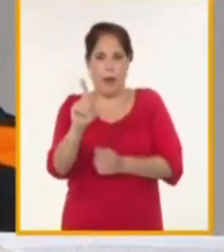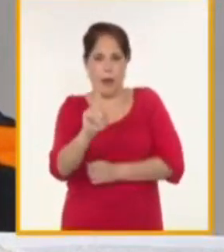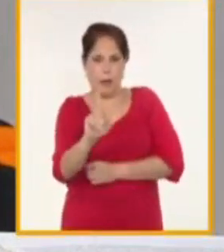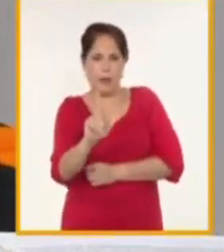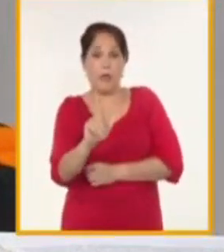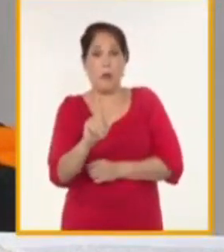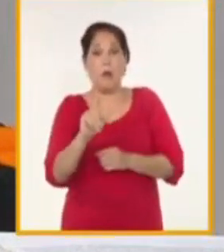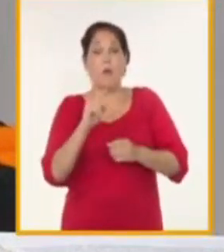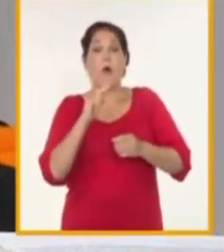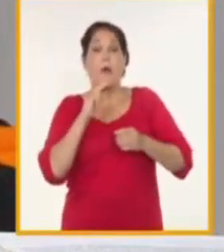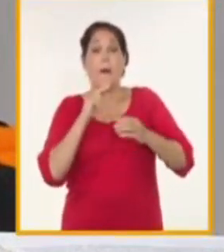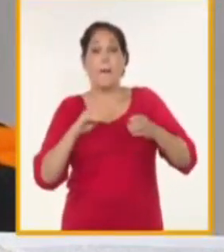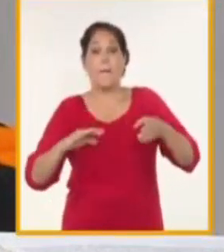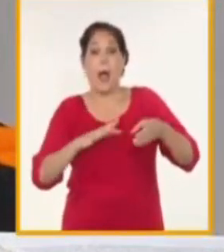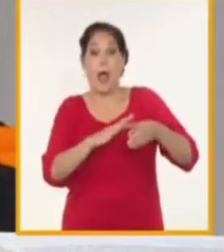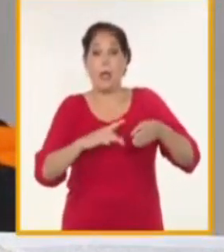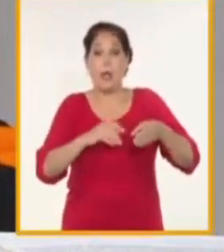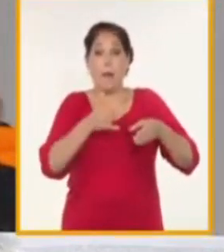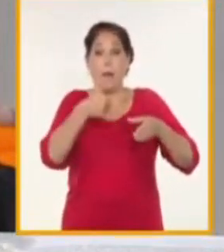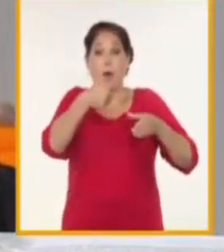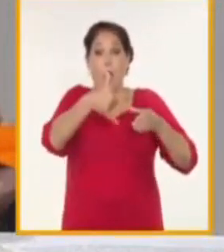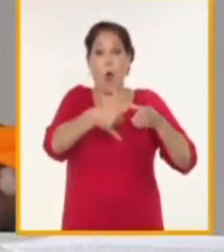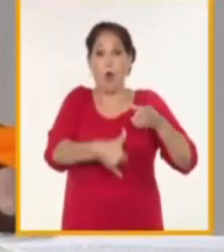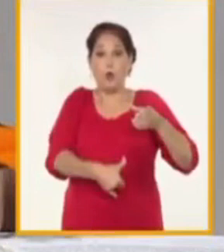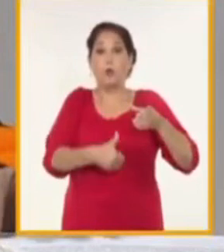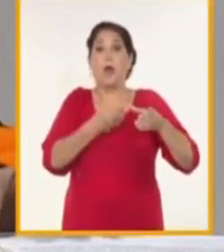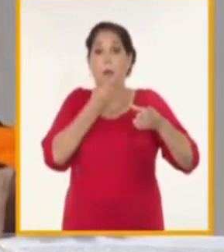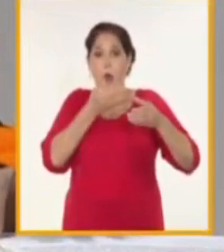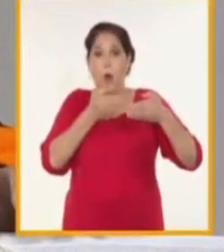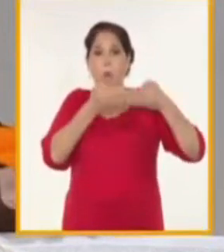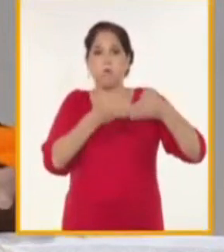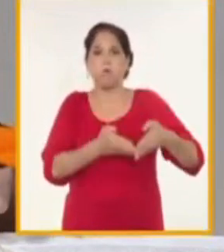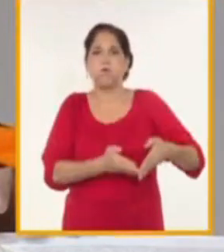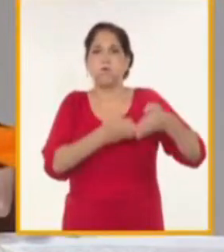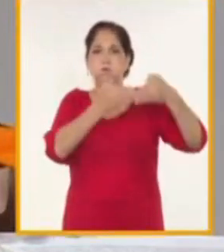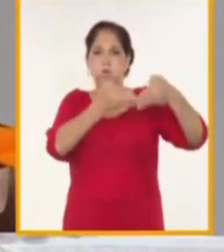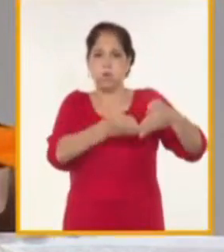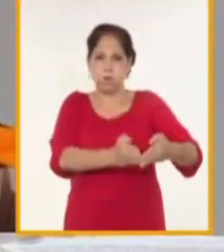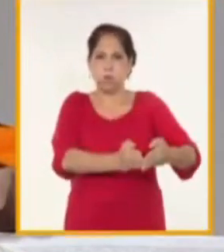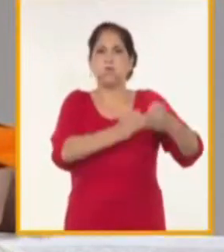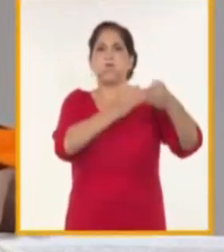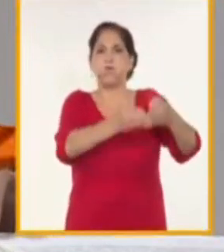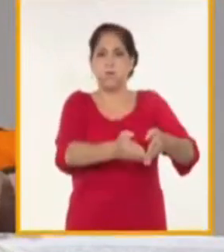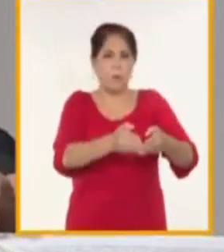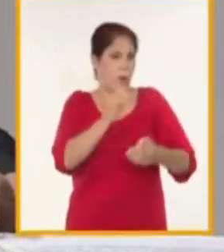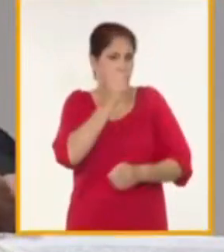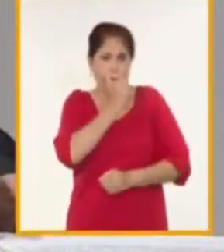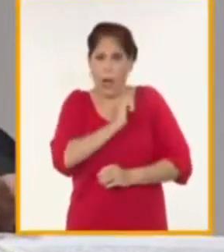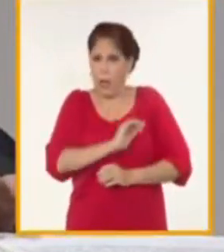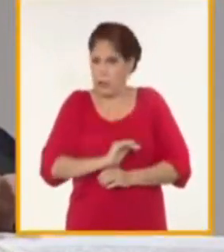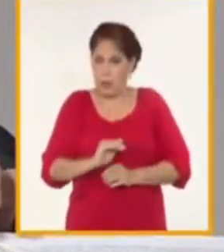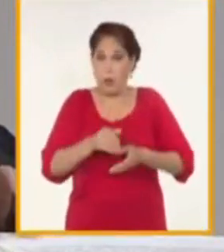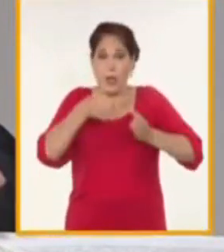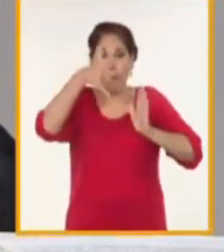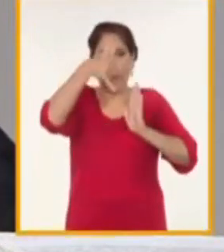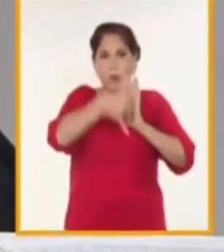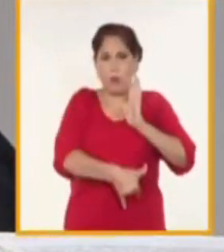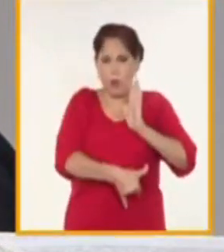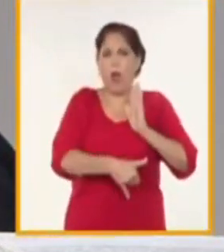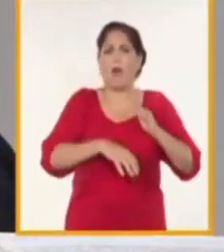dragado y las oportunidades para la terminal y para la economía cubana que esto representa.